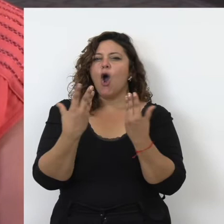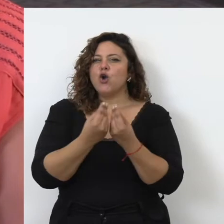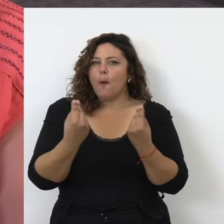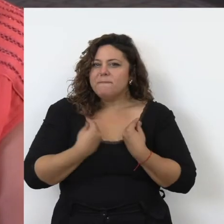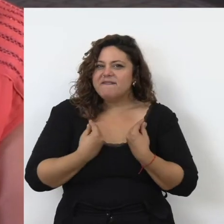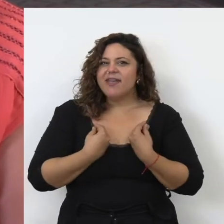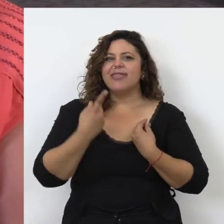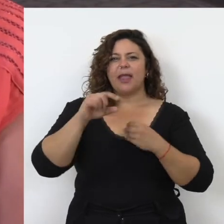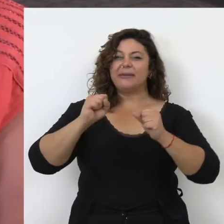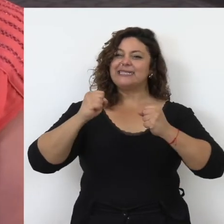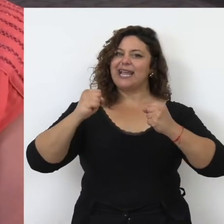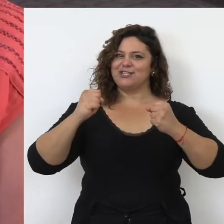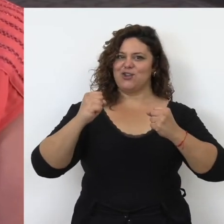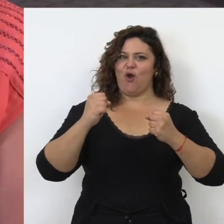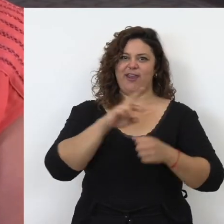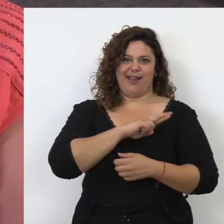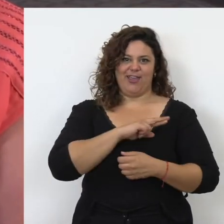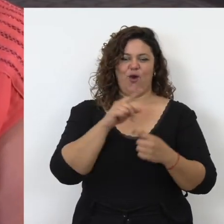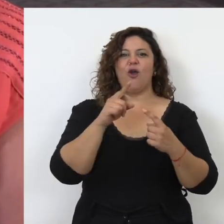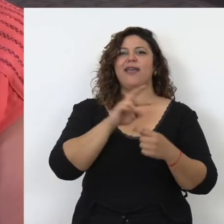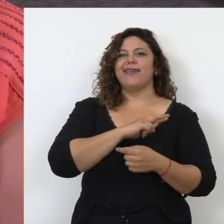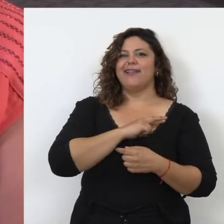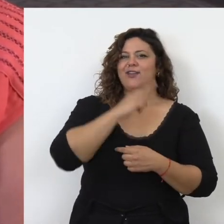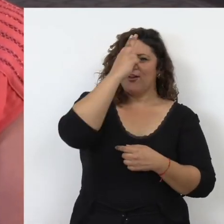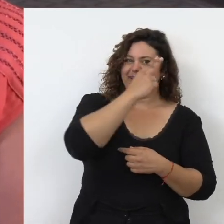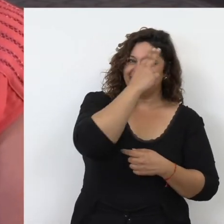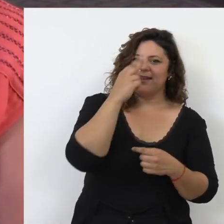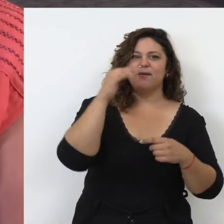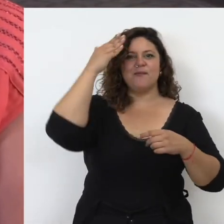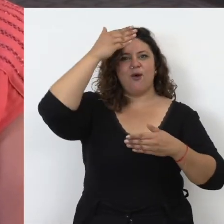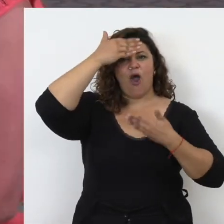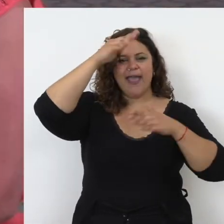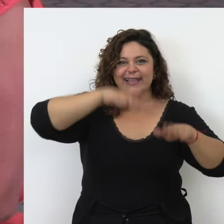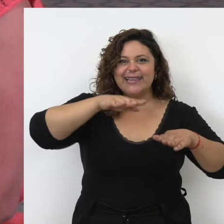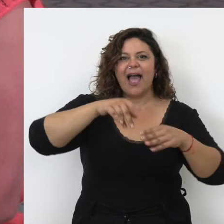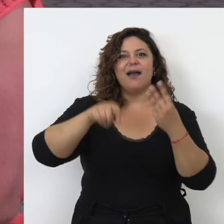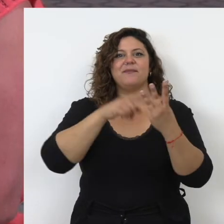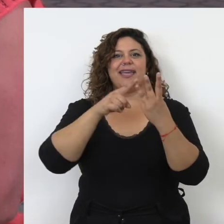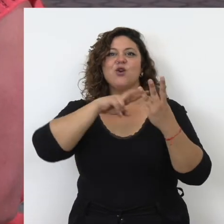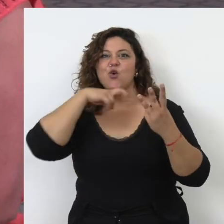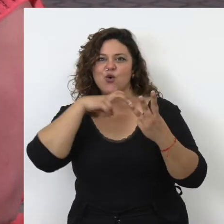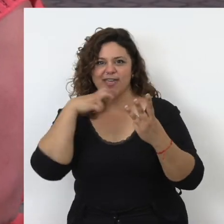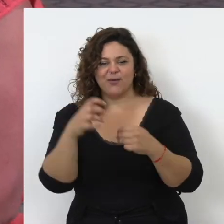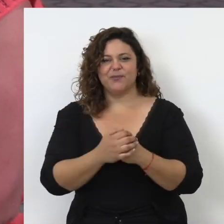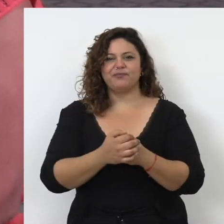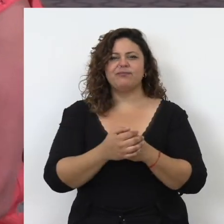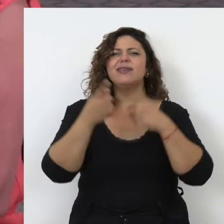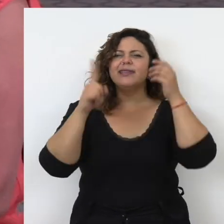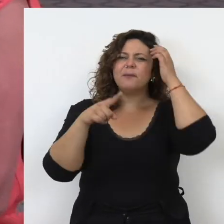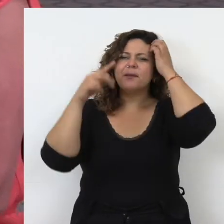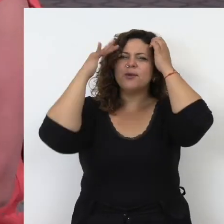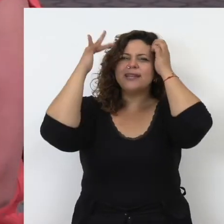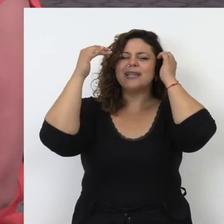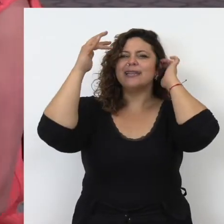y la tensión entre los tres grandes monoteísmos judaísmo, cristianismo e isla. Y algo importante nos encontramos una concepción muy